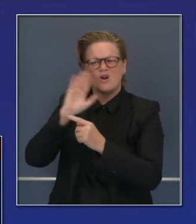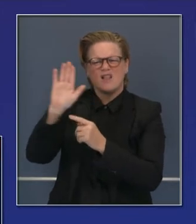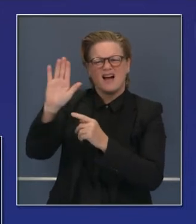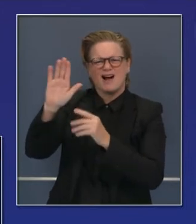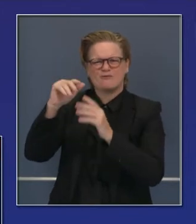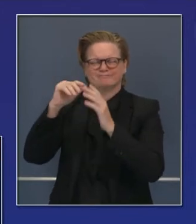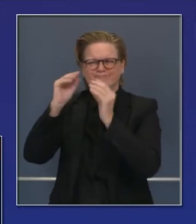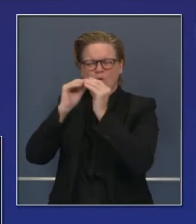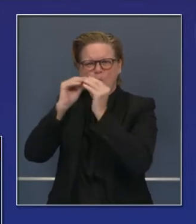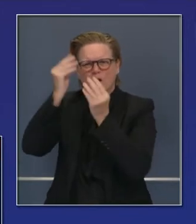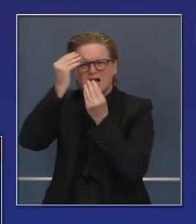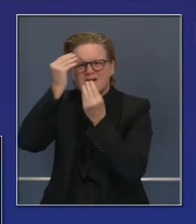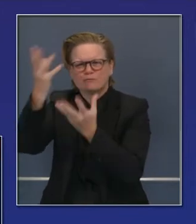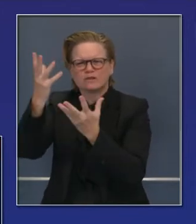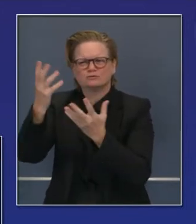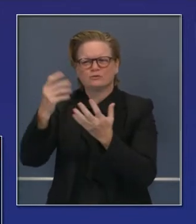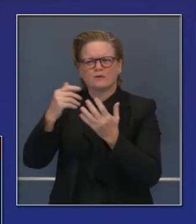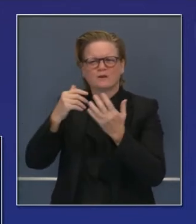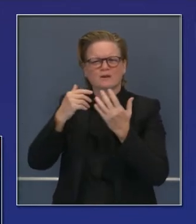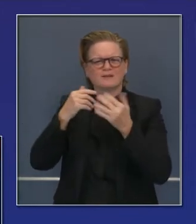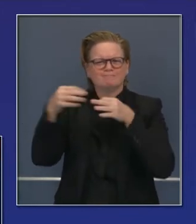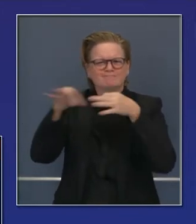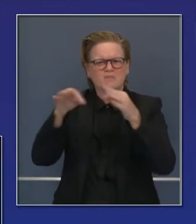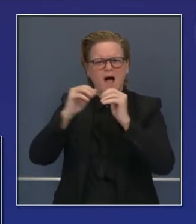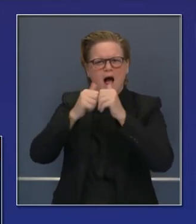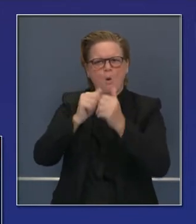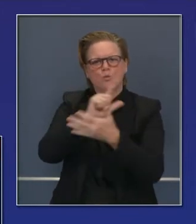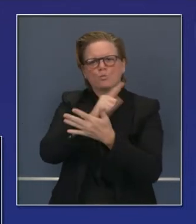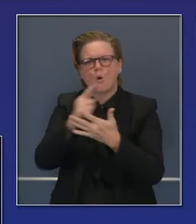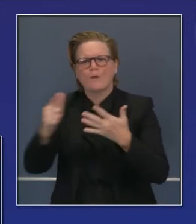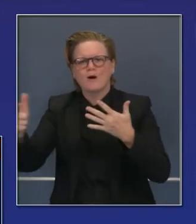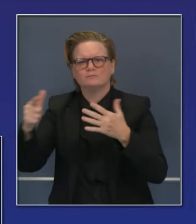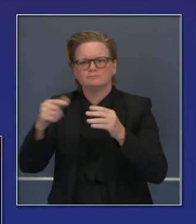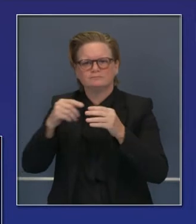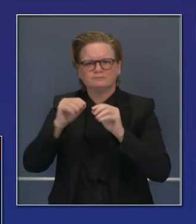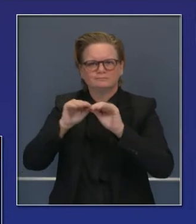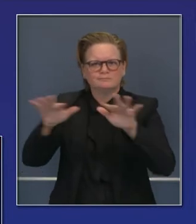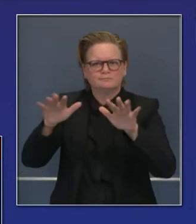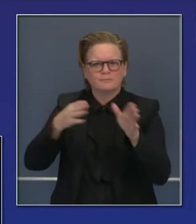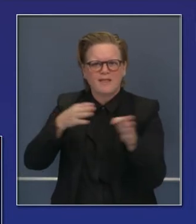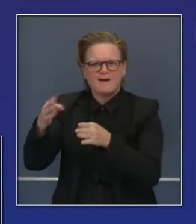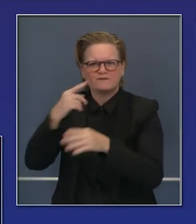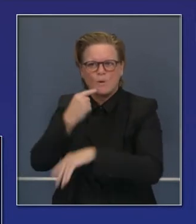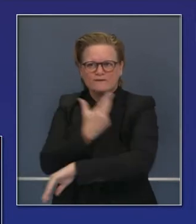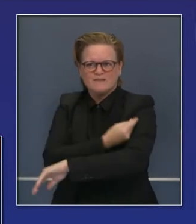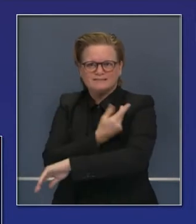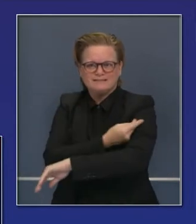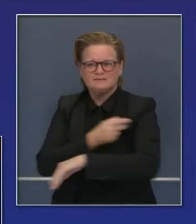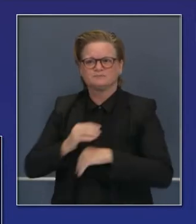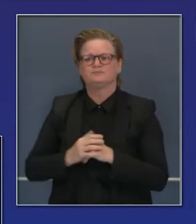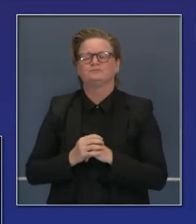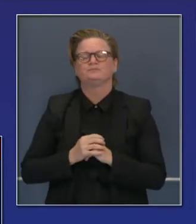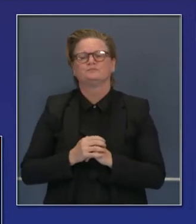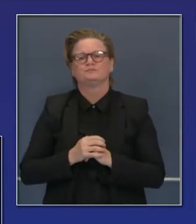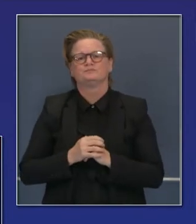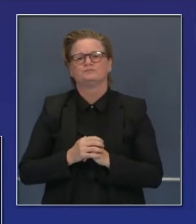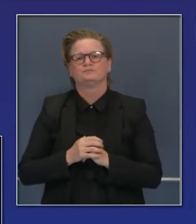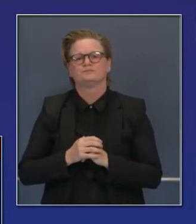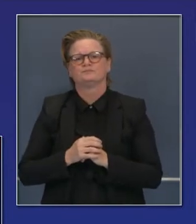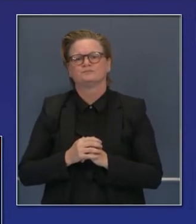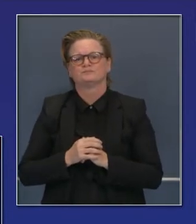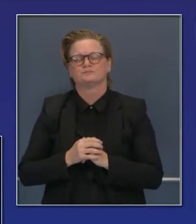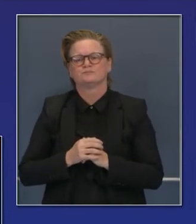actualizando este portal en línea. Usted está incluido en esta información actualizada.